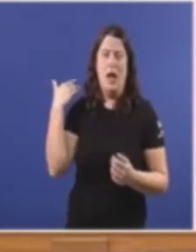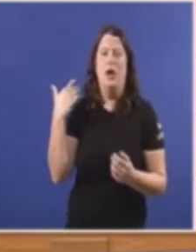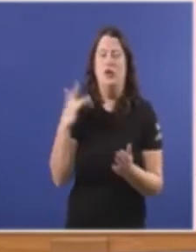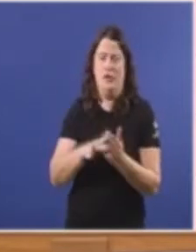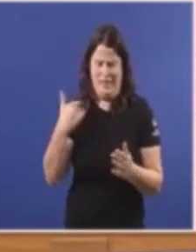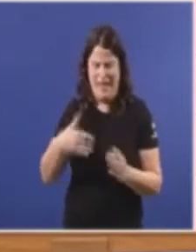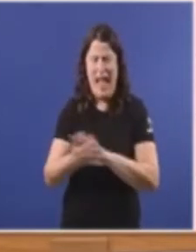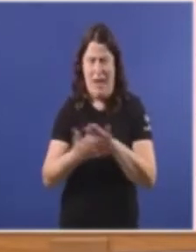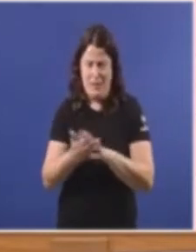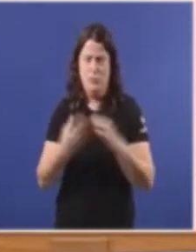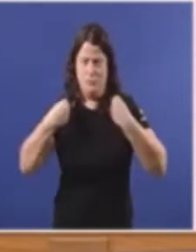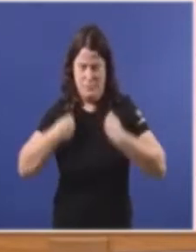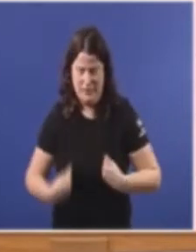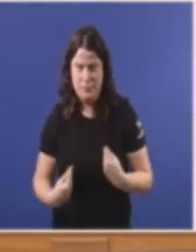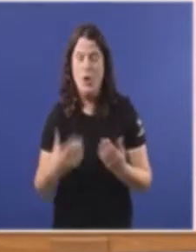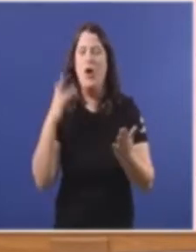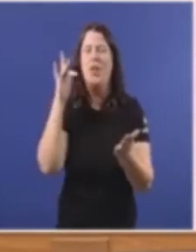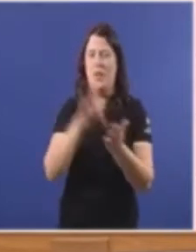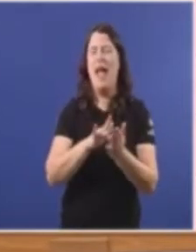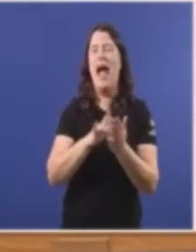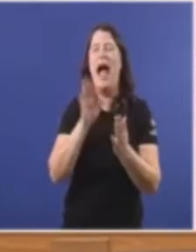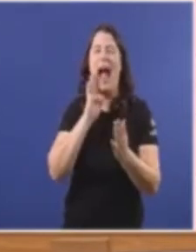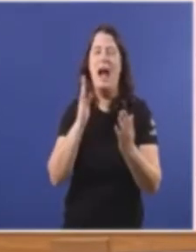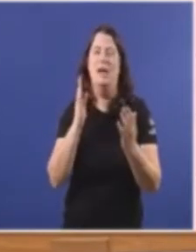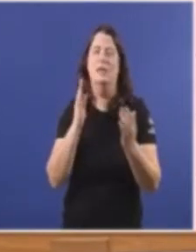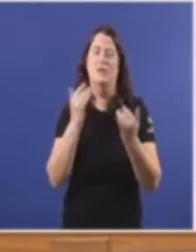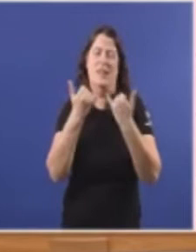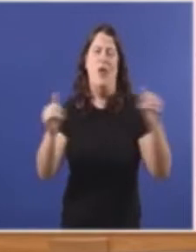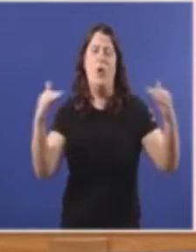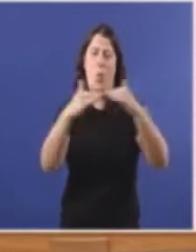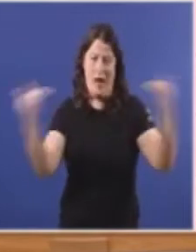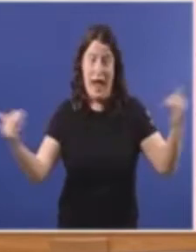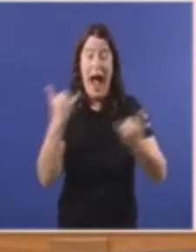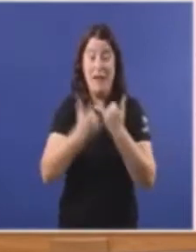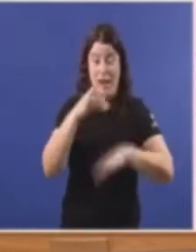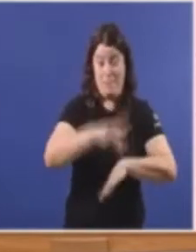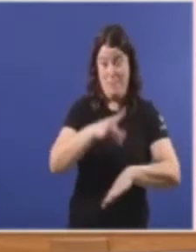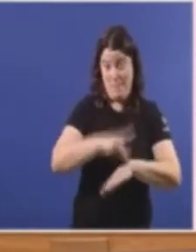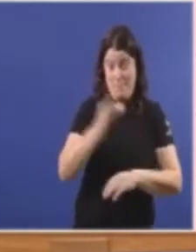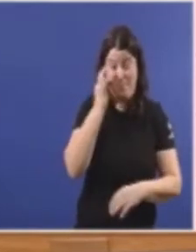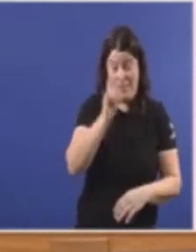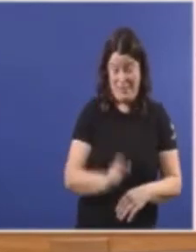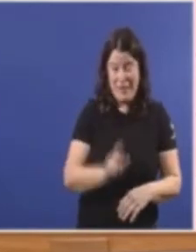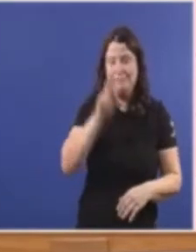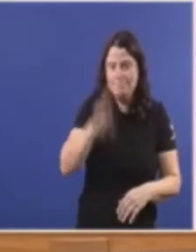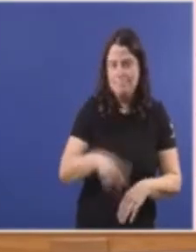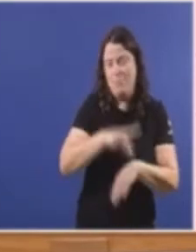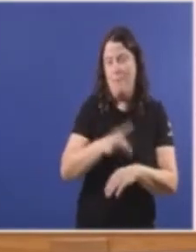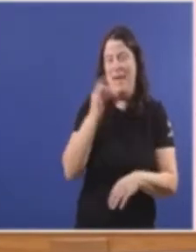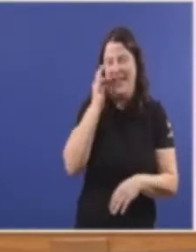esto E estábamos celebrando Día de Igualdade Se ahora resulta Que unha pediatra Polo efeito De ser pediatra